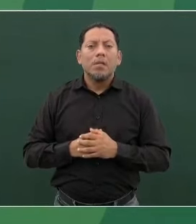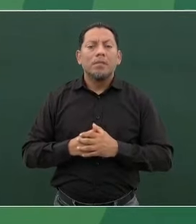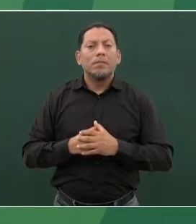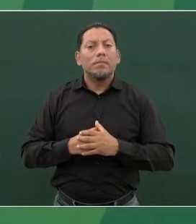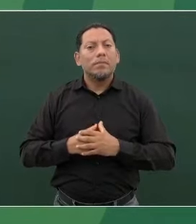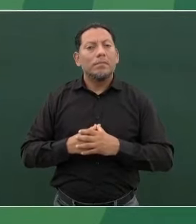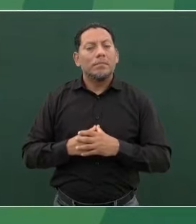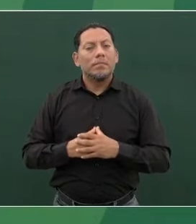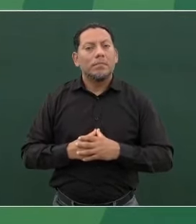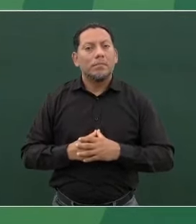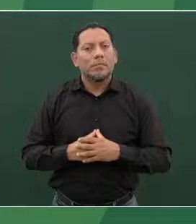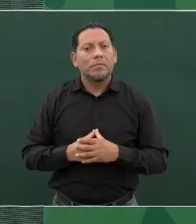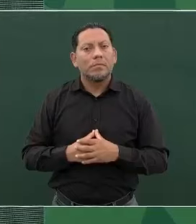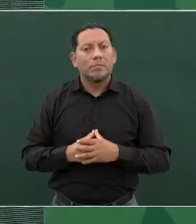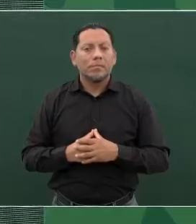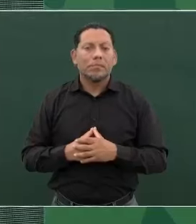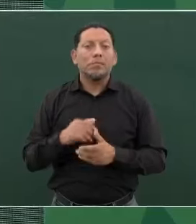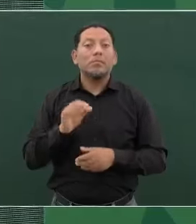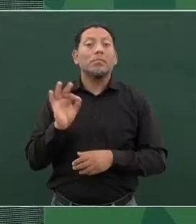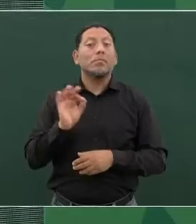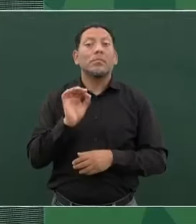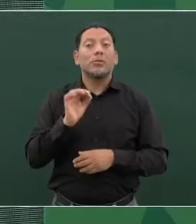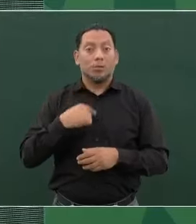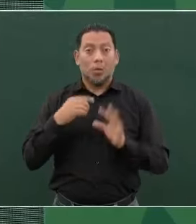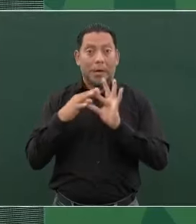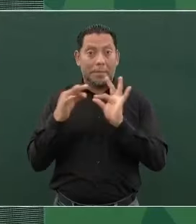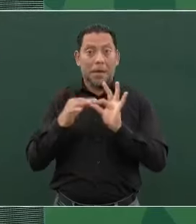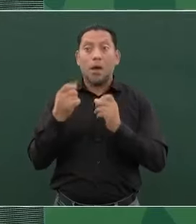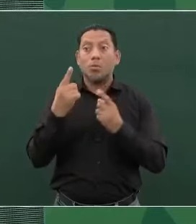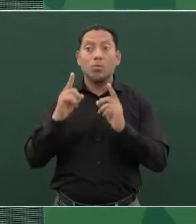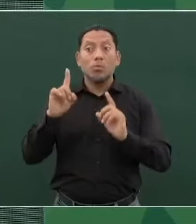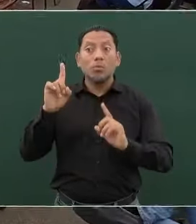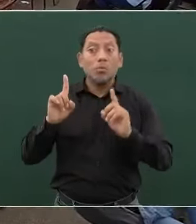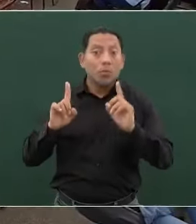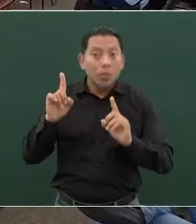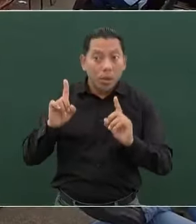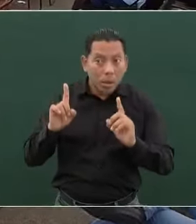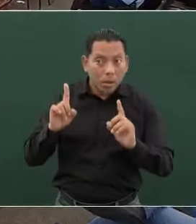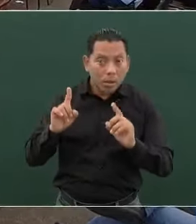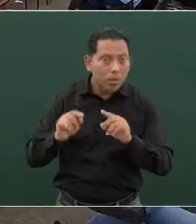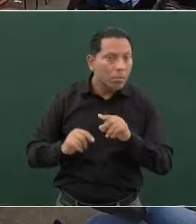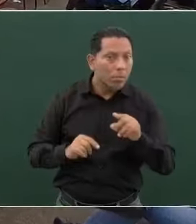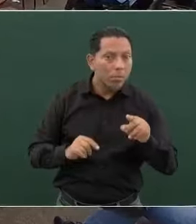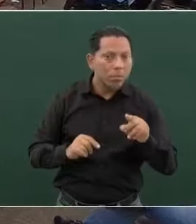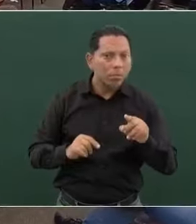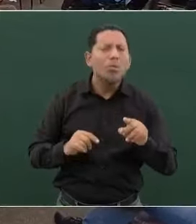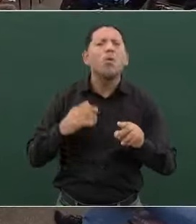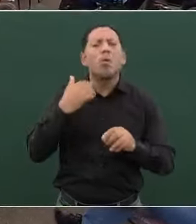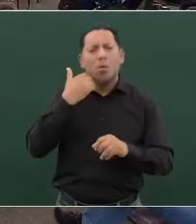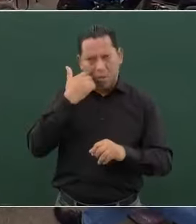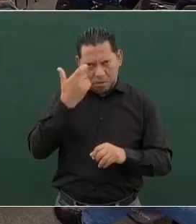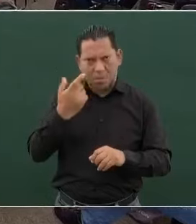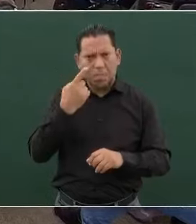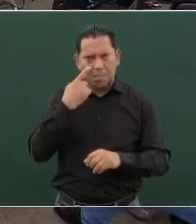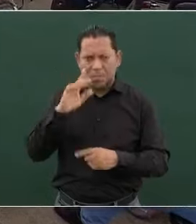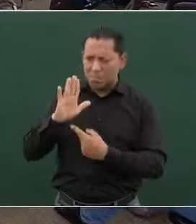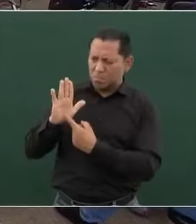dudan de lo que estoy diciendo, me gustaría que se mostraran